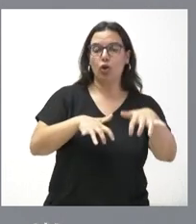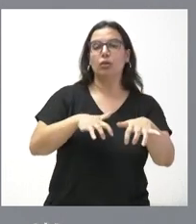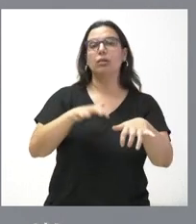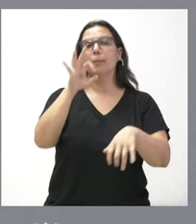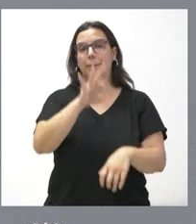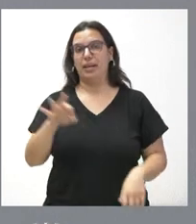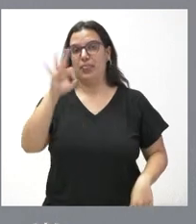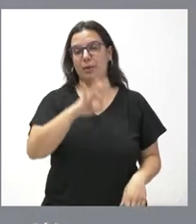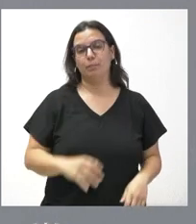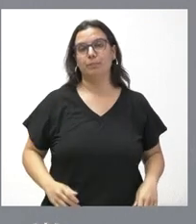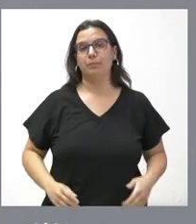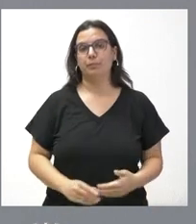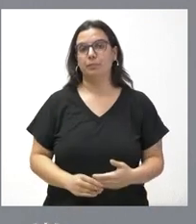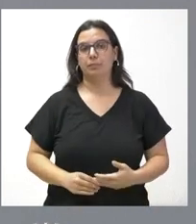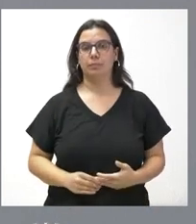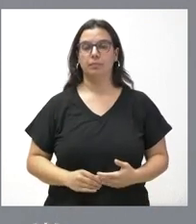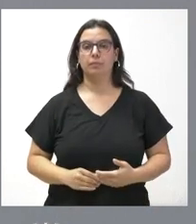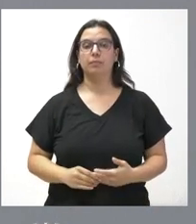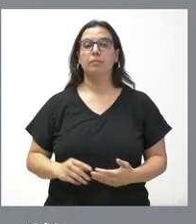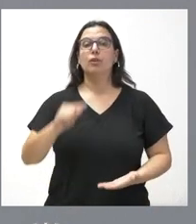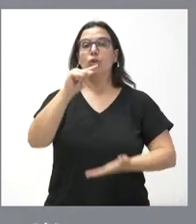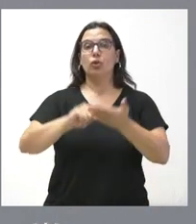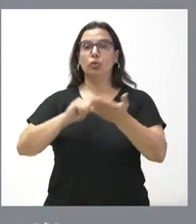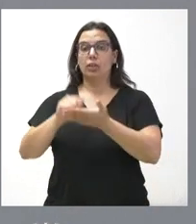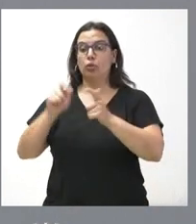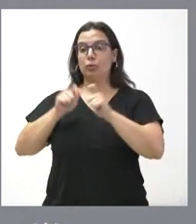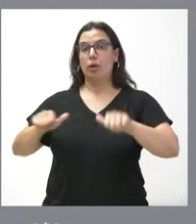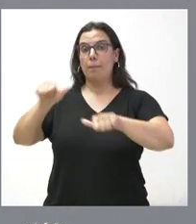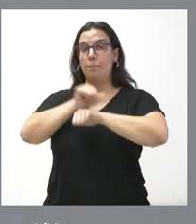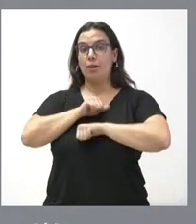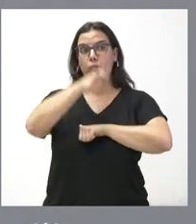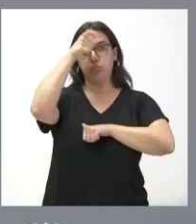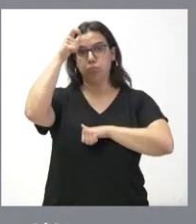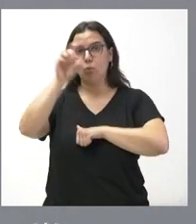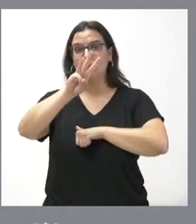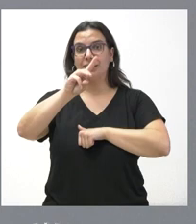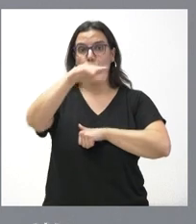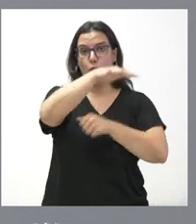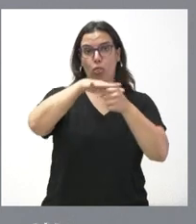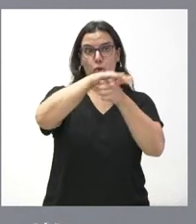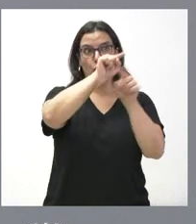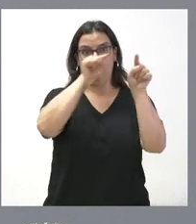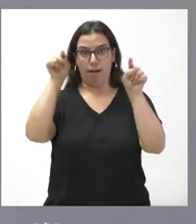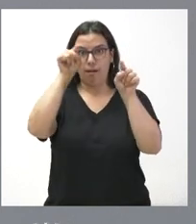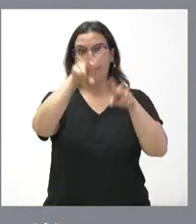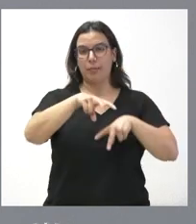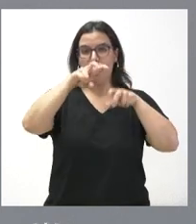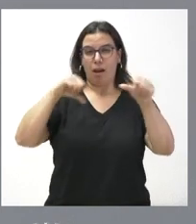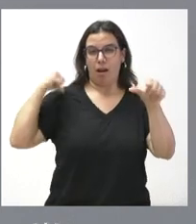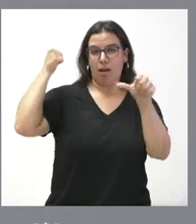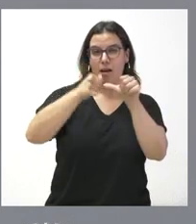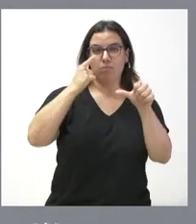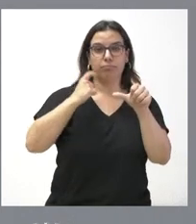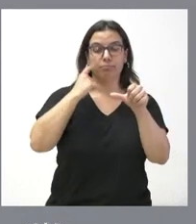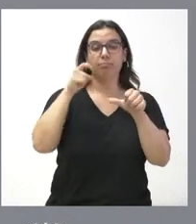Palencia. Se destina la contratación de desempleados en 31 municipios de estas cuencas mineras. Son medidas que